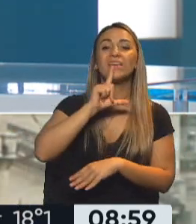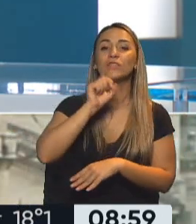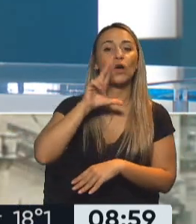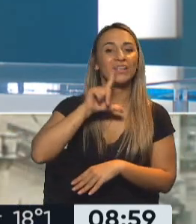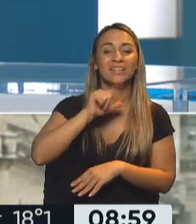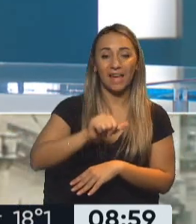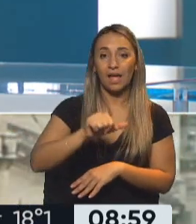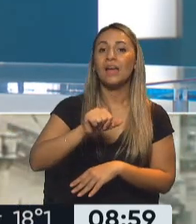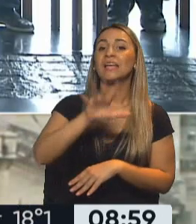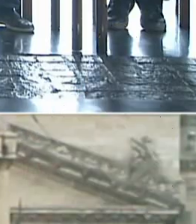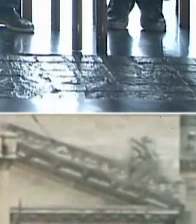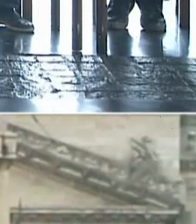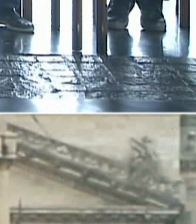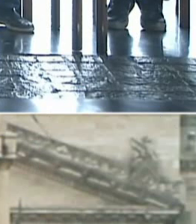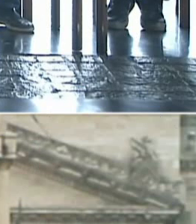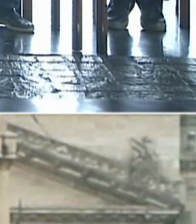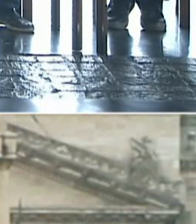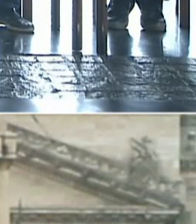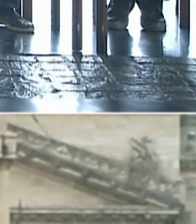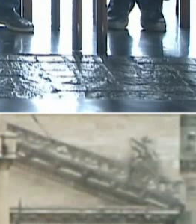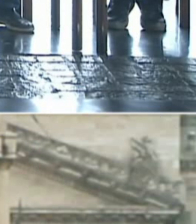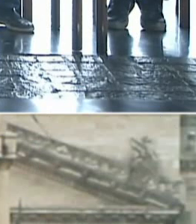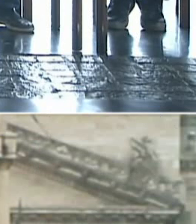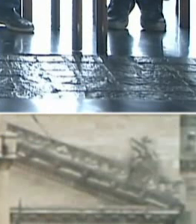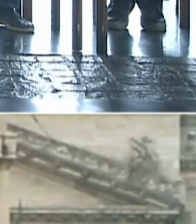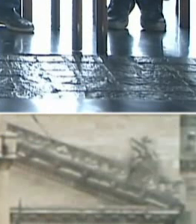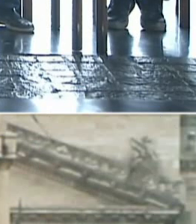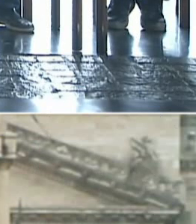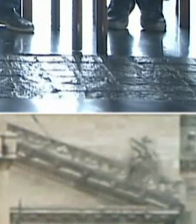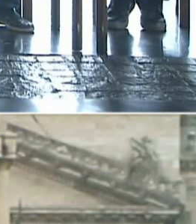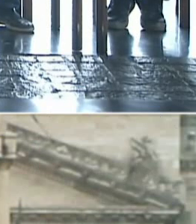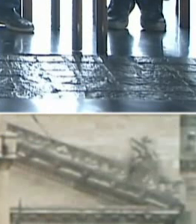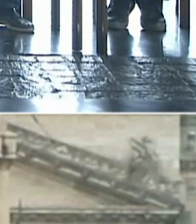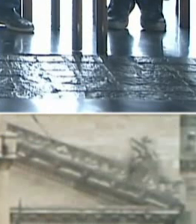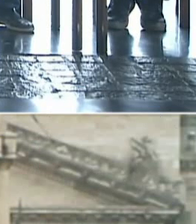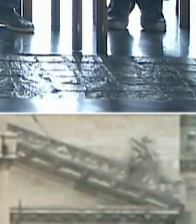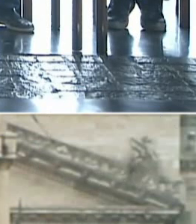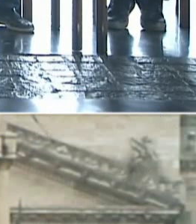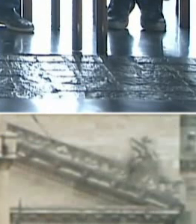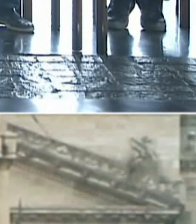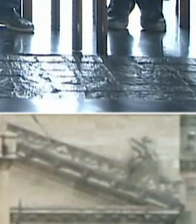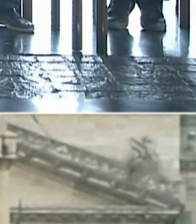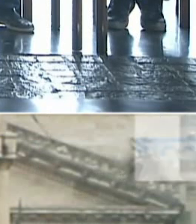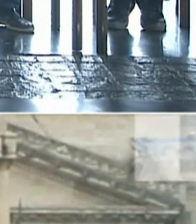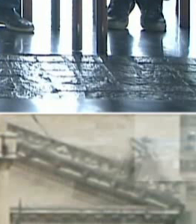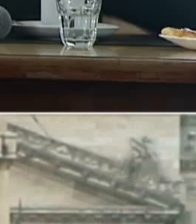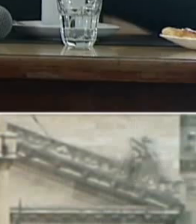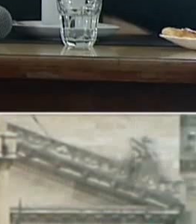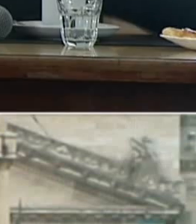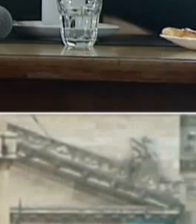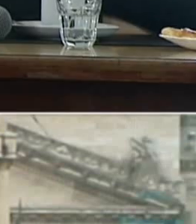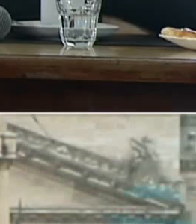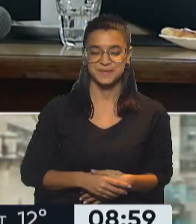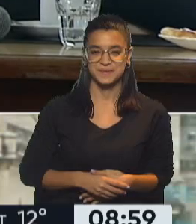511 concretamente, otra vez en el Partido de Tigre. Allí los principales candidatos de Juntos en Provincia de Buenos Aires están compartiendo el